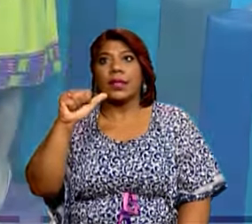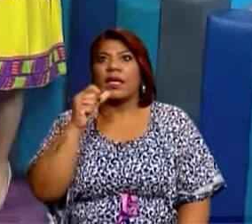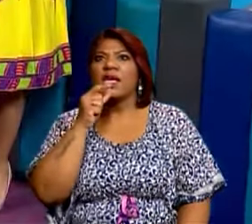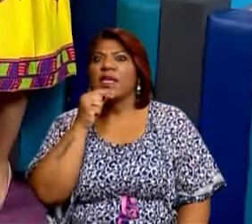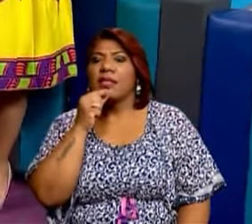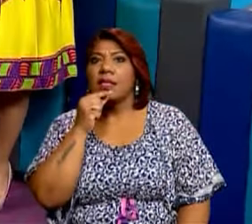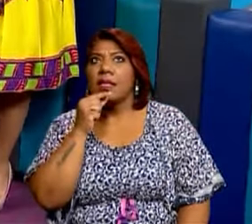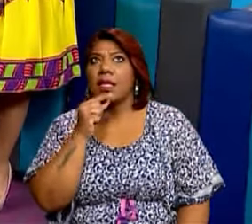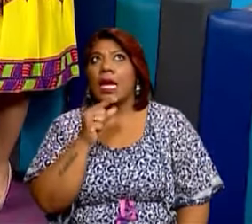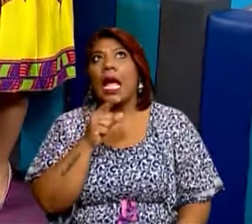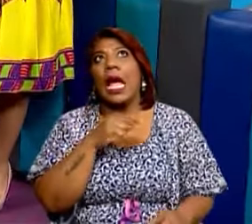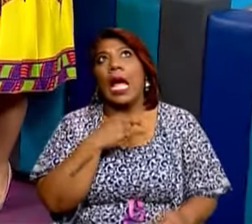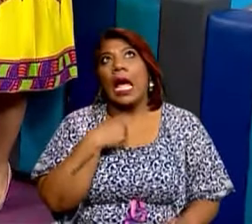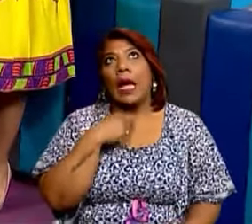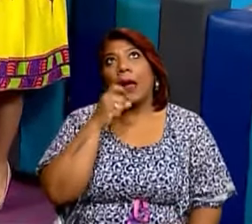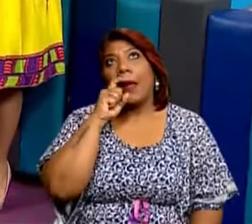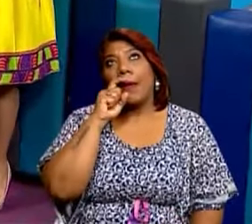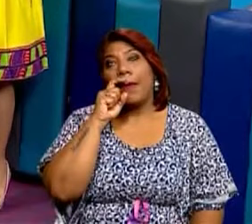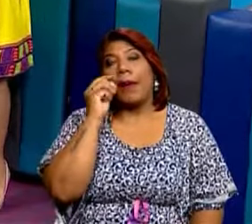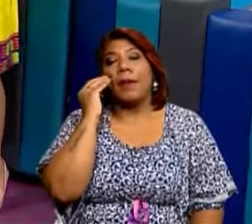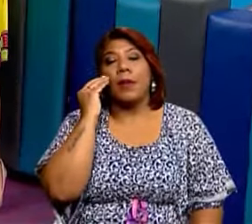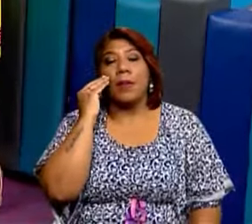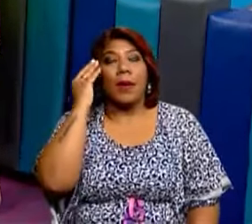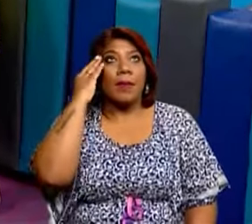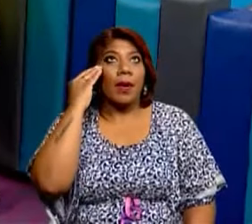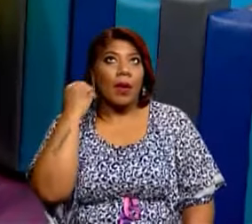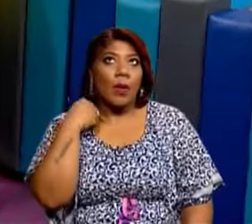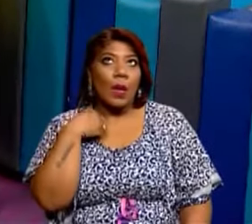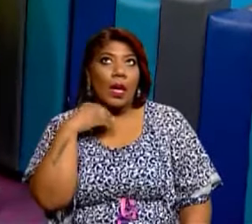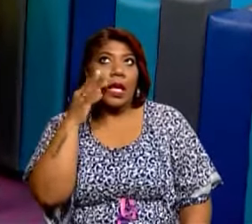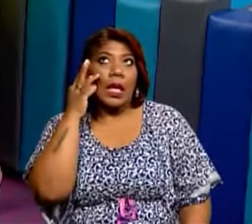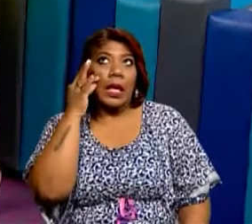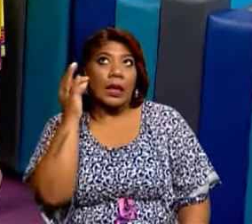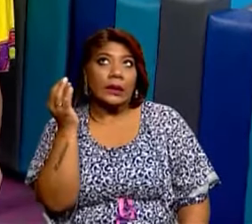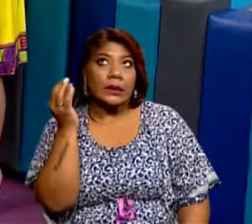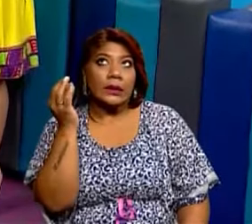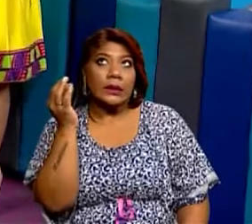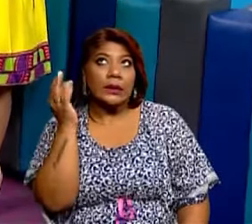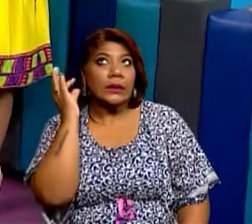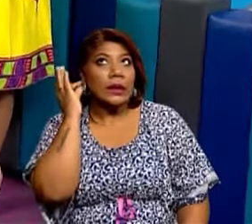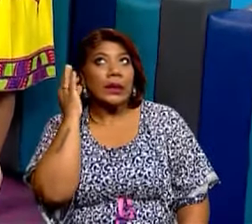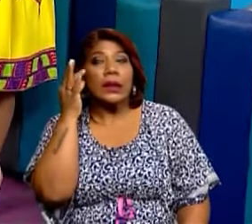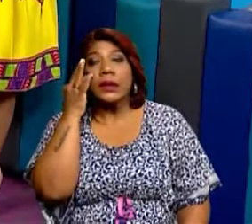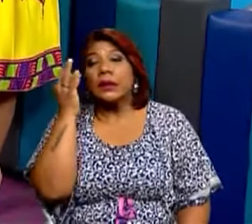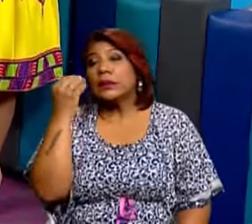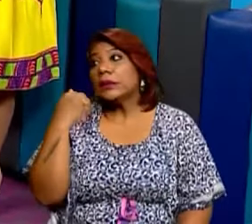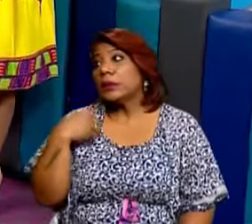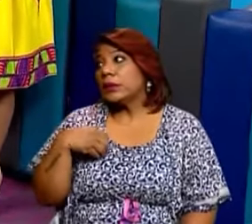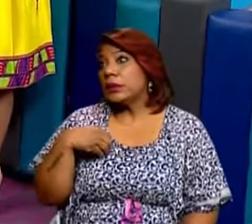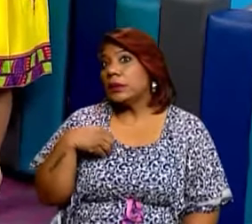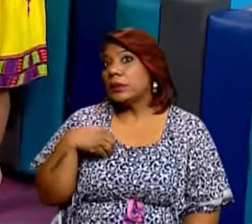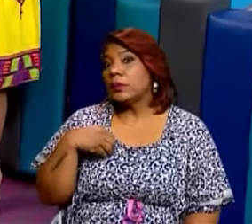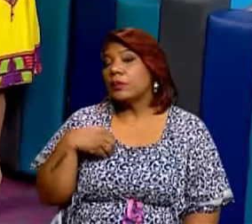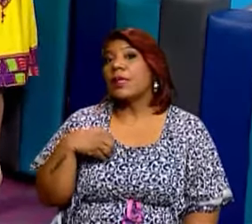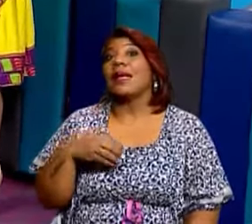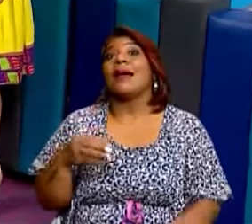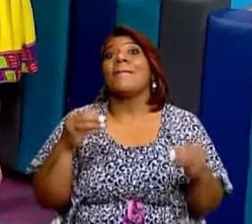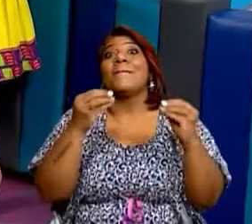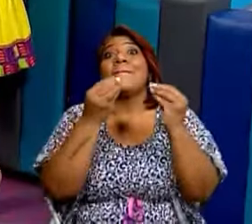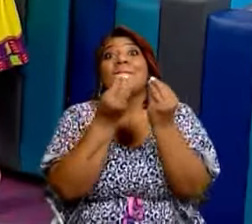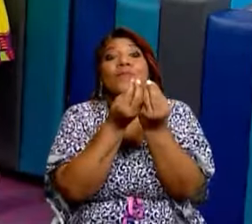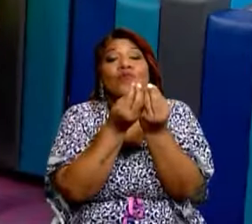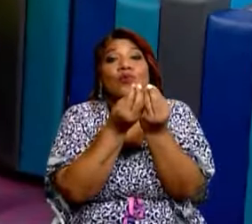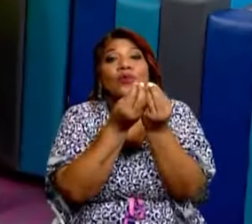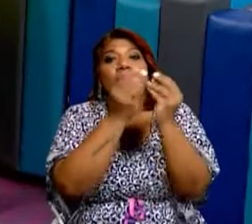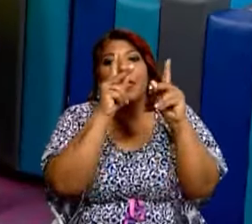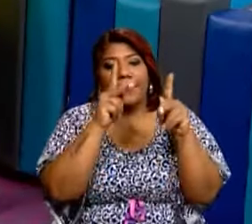viven contigo? Mamá, papá, tus abuelos o algún tío o alguna prima. Esto es la familia extensa, ¿ok?